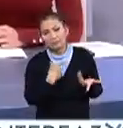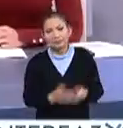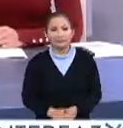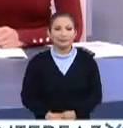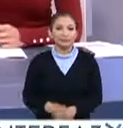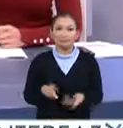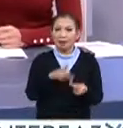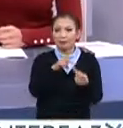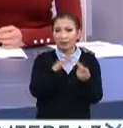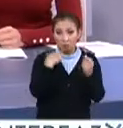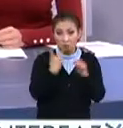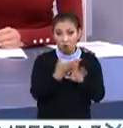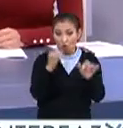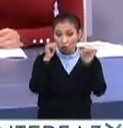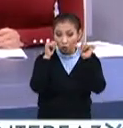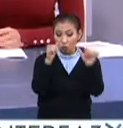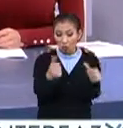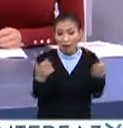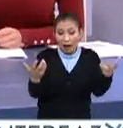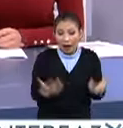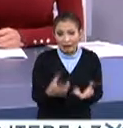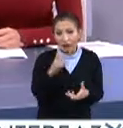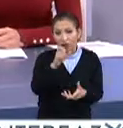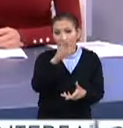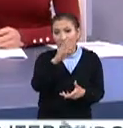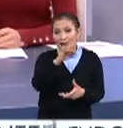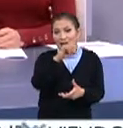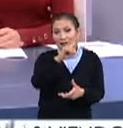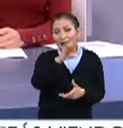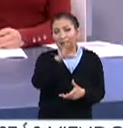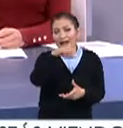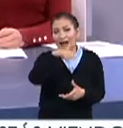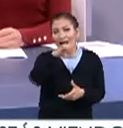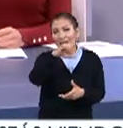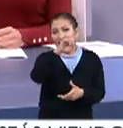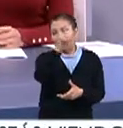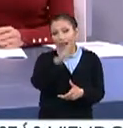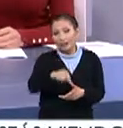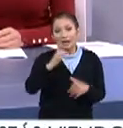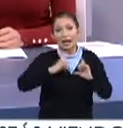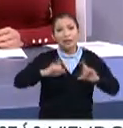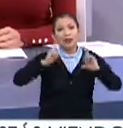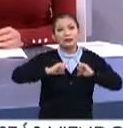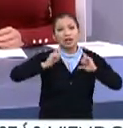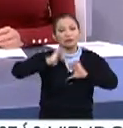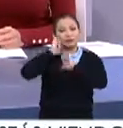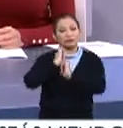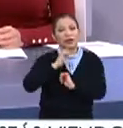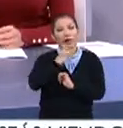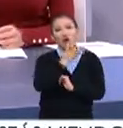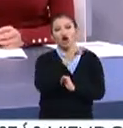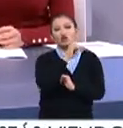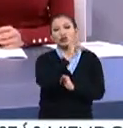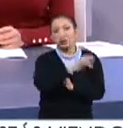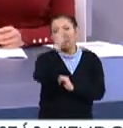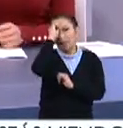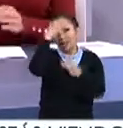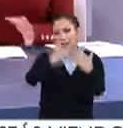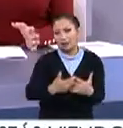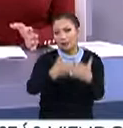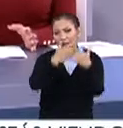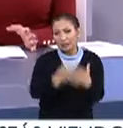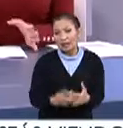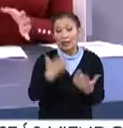Perfecto, pues estaremos muy pendientes, doctora Silvia Fernández Sabido, gerente del consorcio de inteligencia artificial,